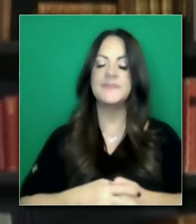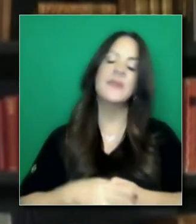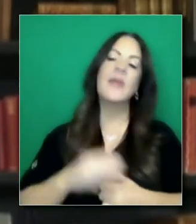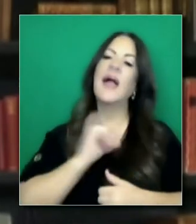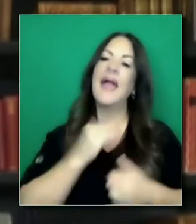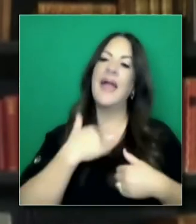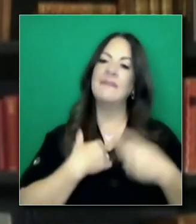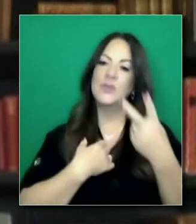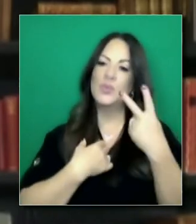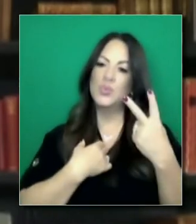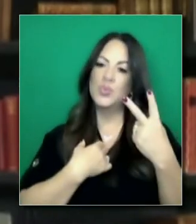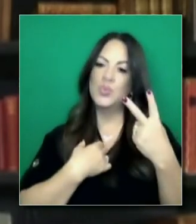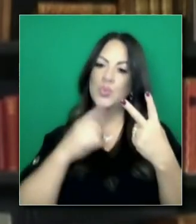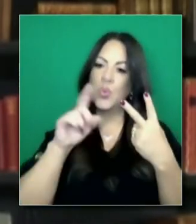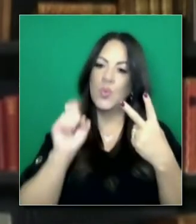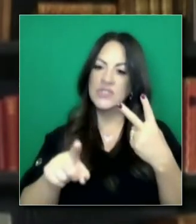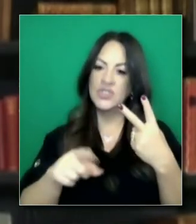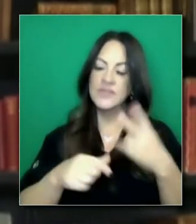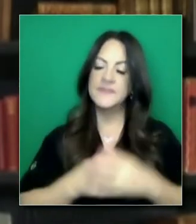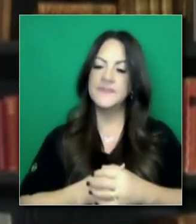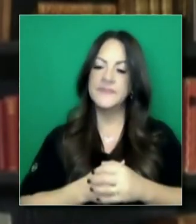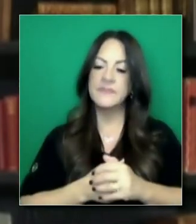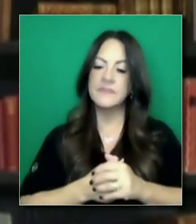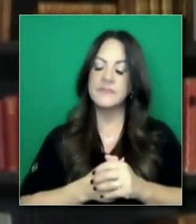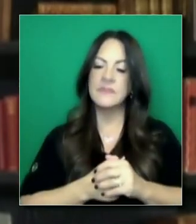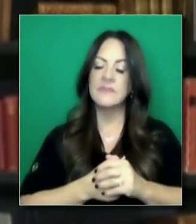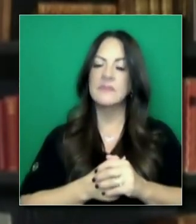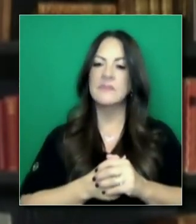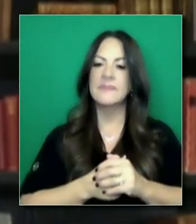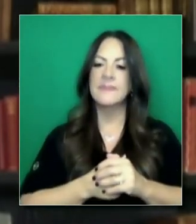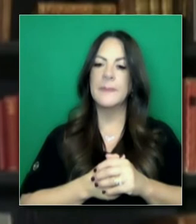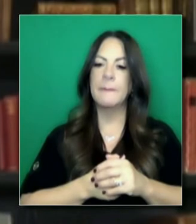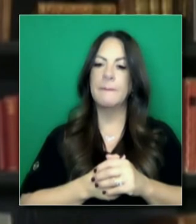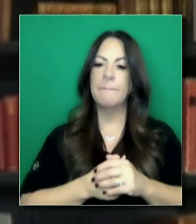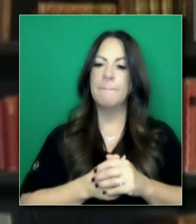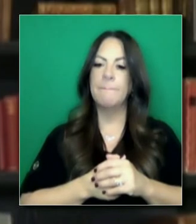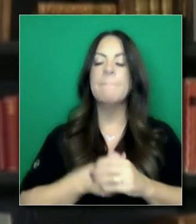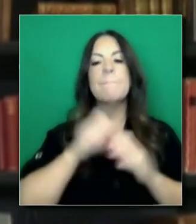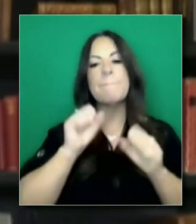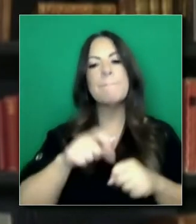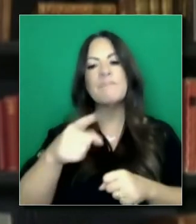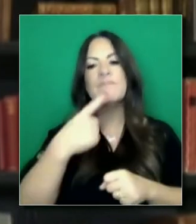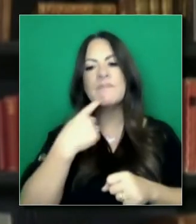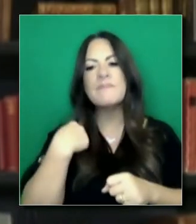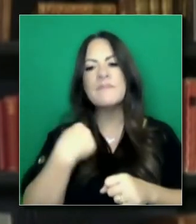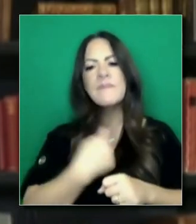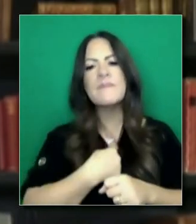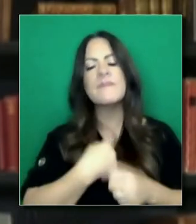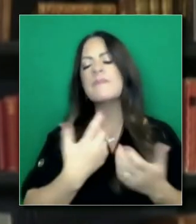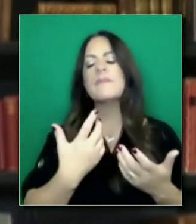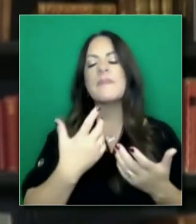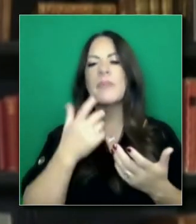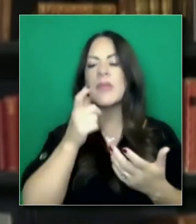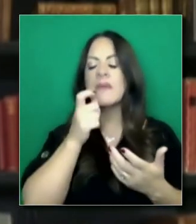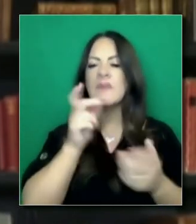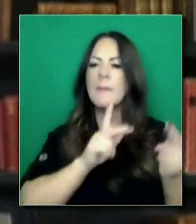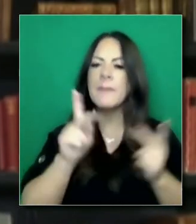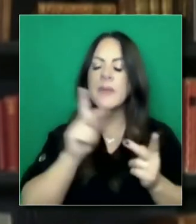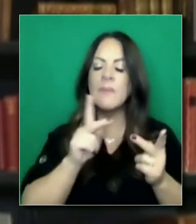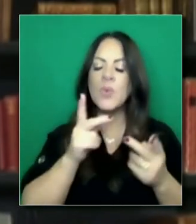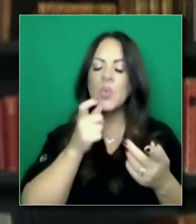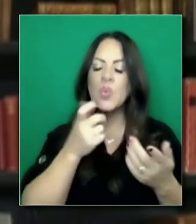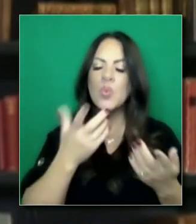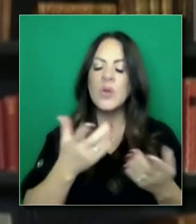Gracias. Tengo una pregunta en dos partes. ¿Nos puede dar alguna indicación si las personas